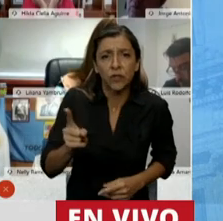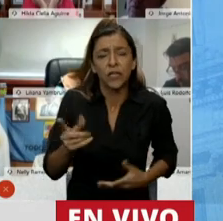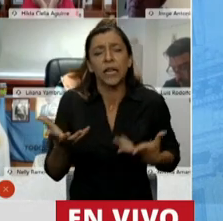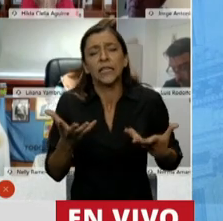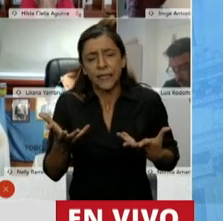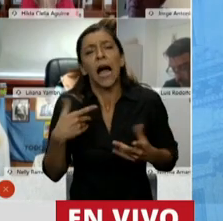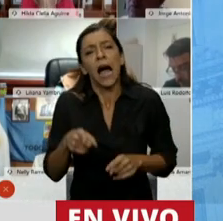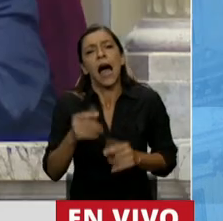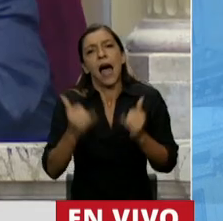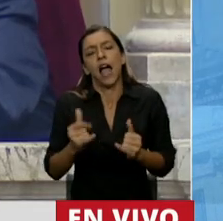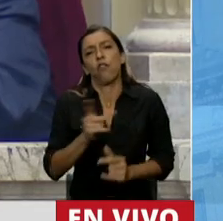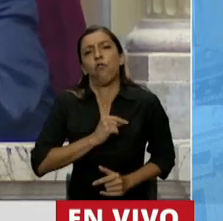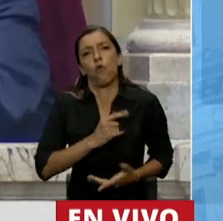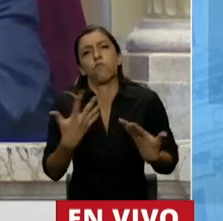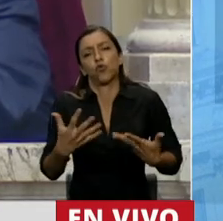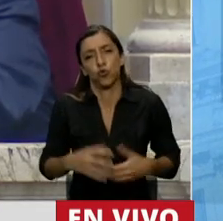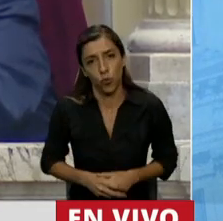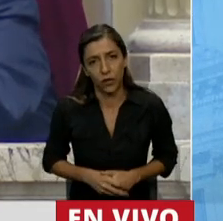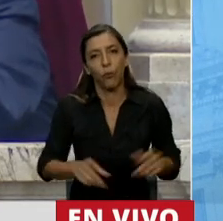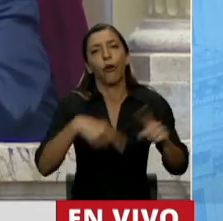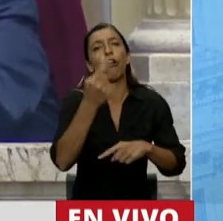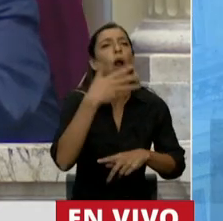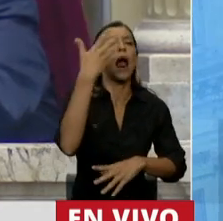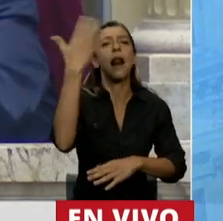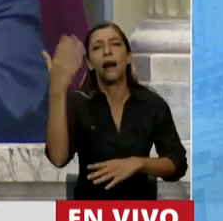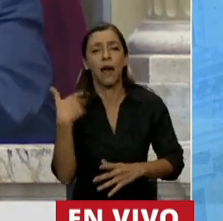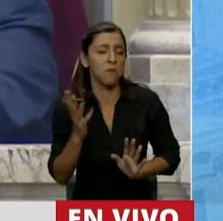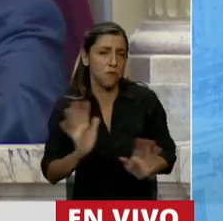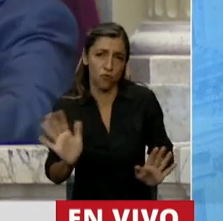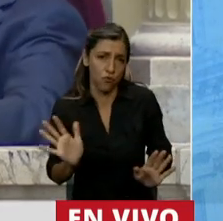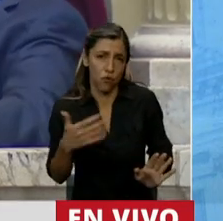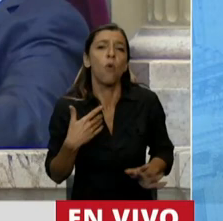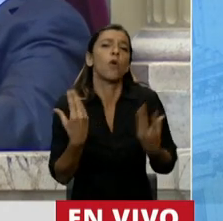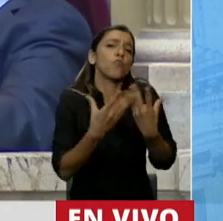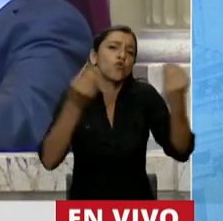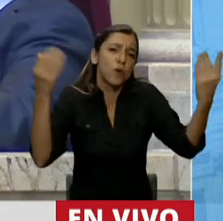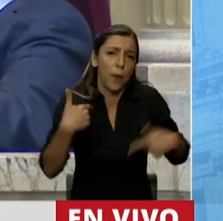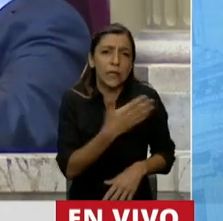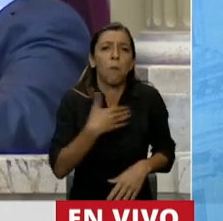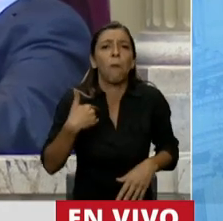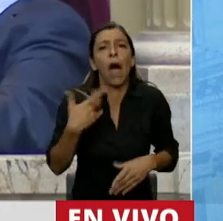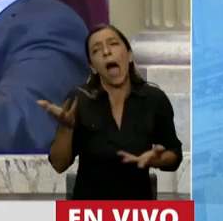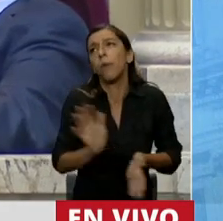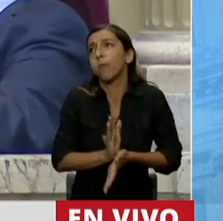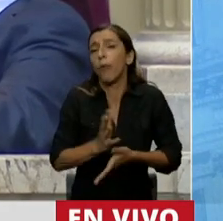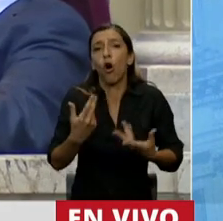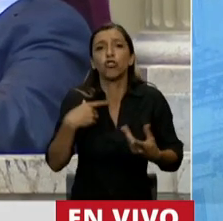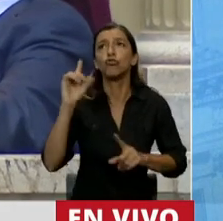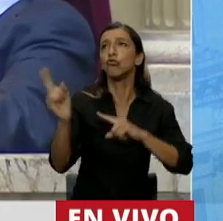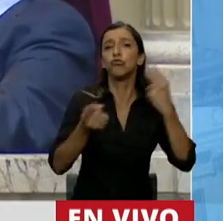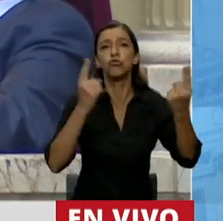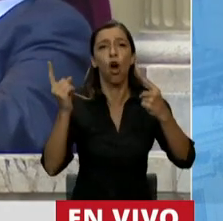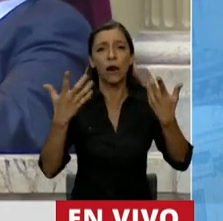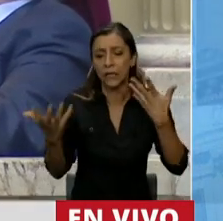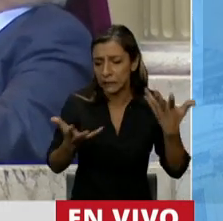discurso que al tiempo también glorifica la maternidad abandonada de muchas mujeres a su suerte. Ninguna mujer